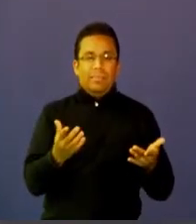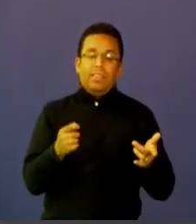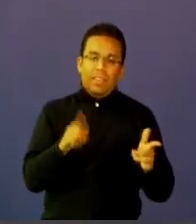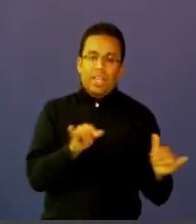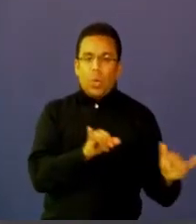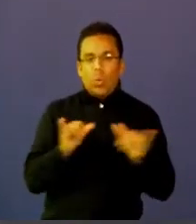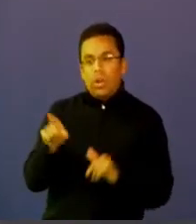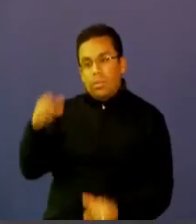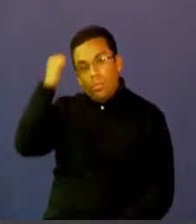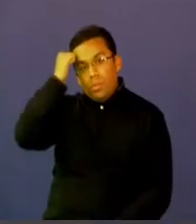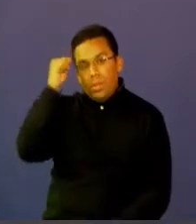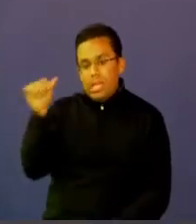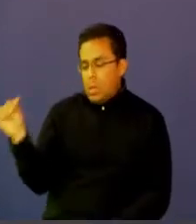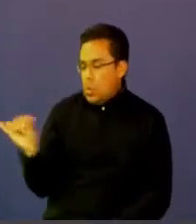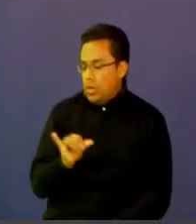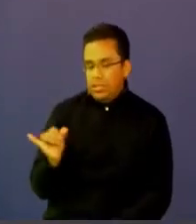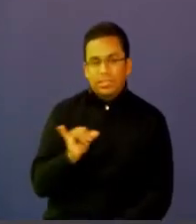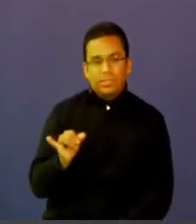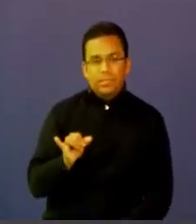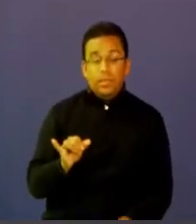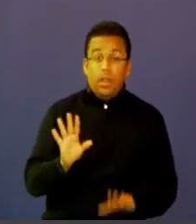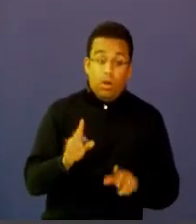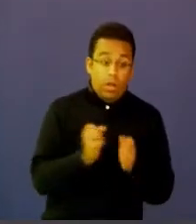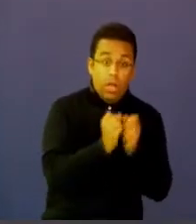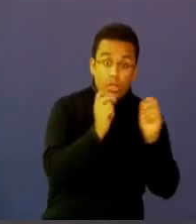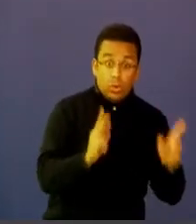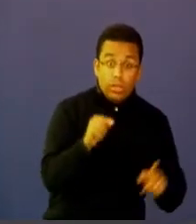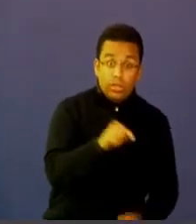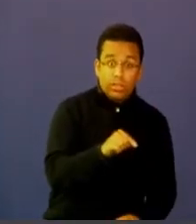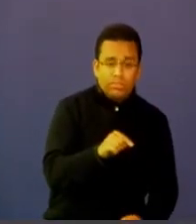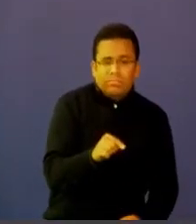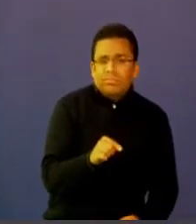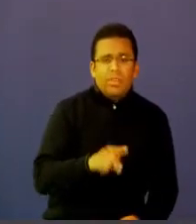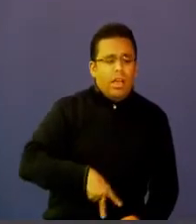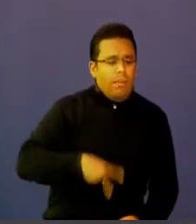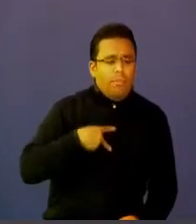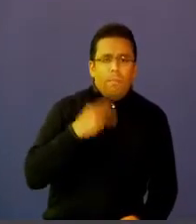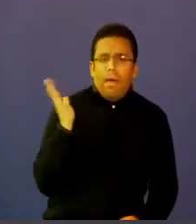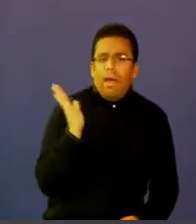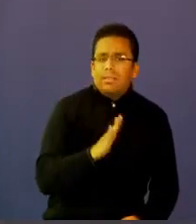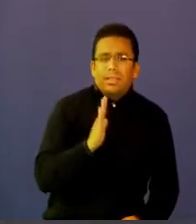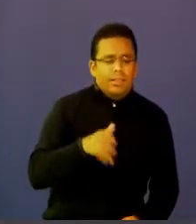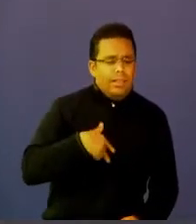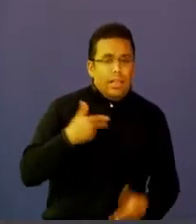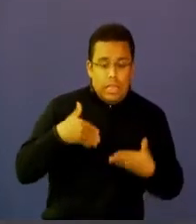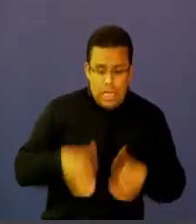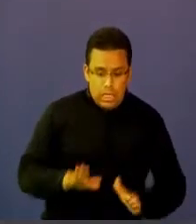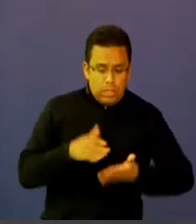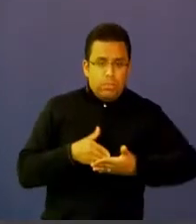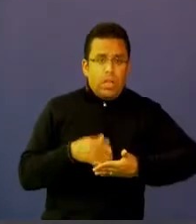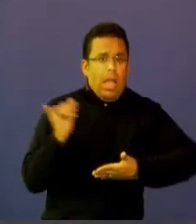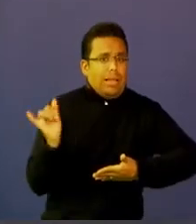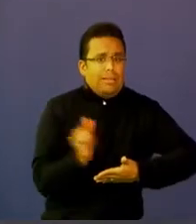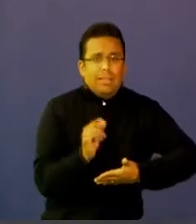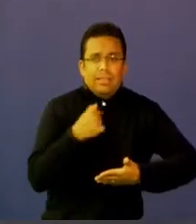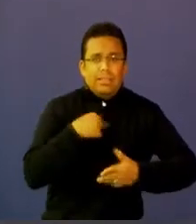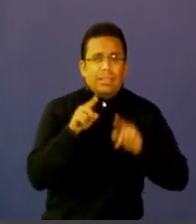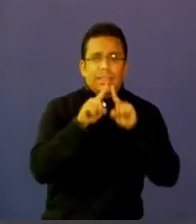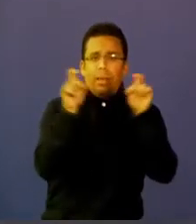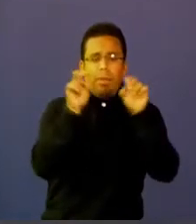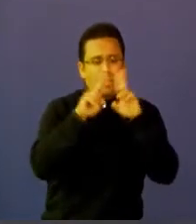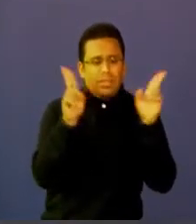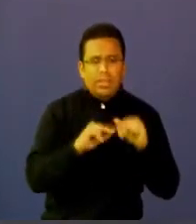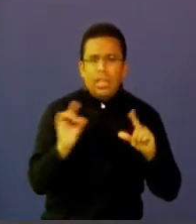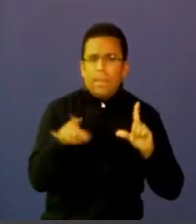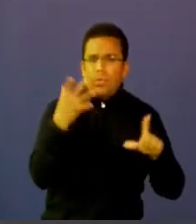del desarrollo profesional docente mientras que para los estudiantes hace parte de la vida cotidiana desde que nacieron entonces evidentemente la